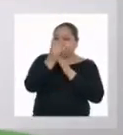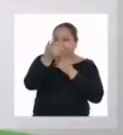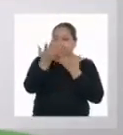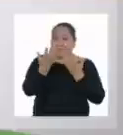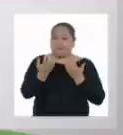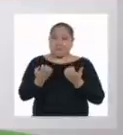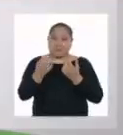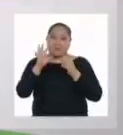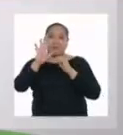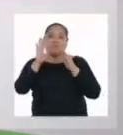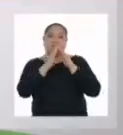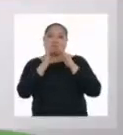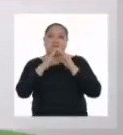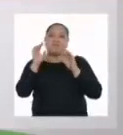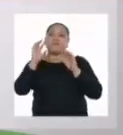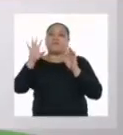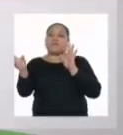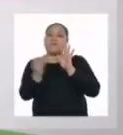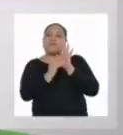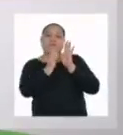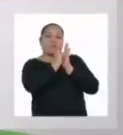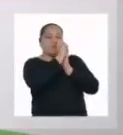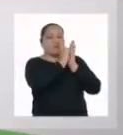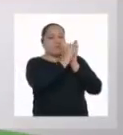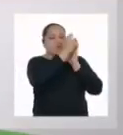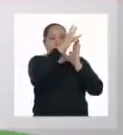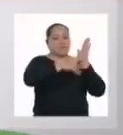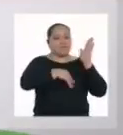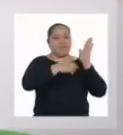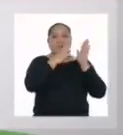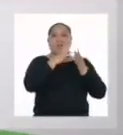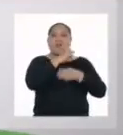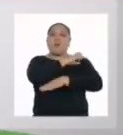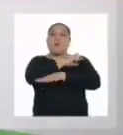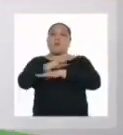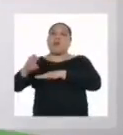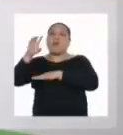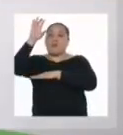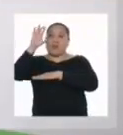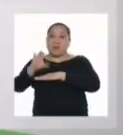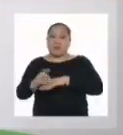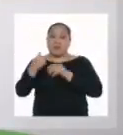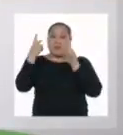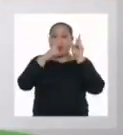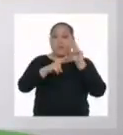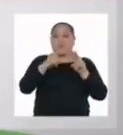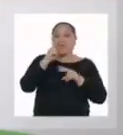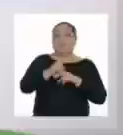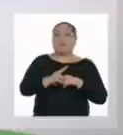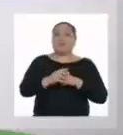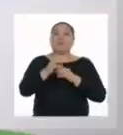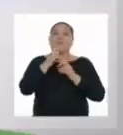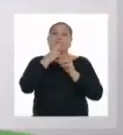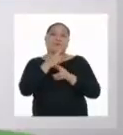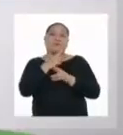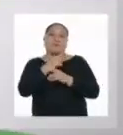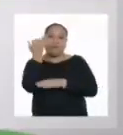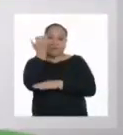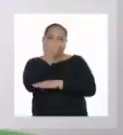pueden traspasar esta información a un plano cartesiano para ver los resultados gráficamente.